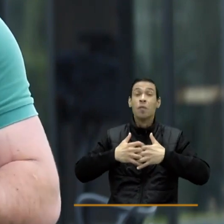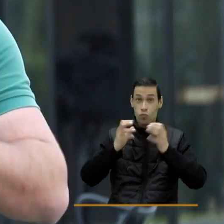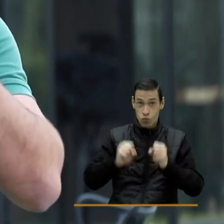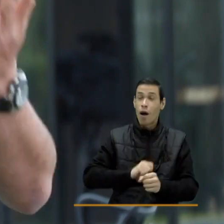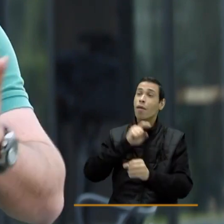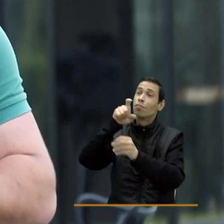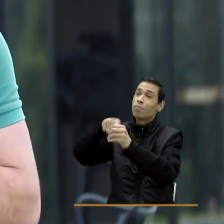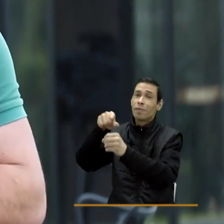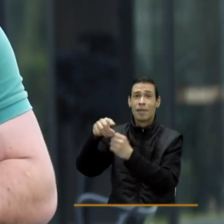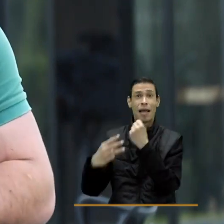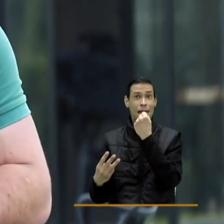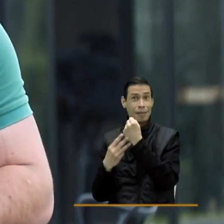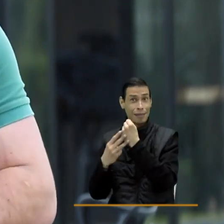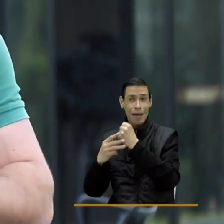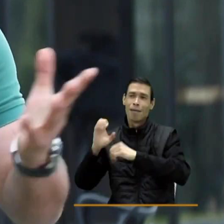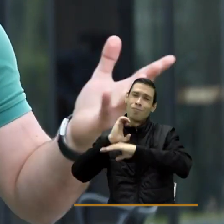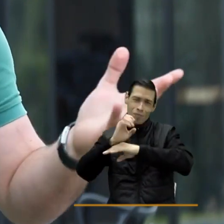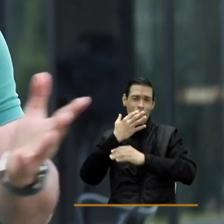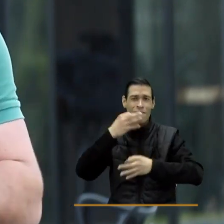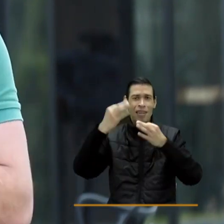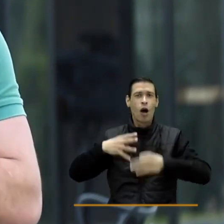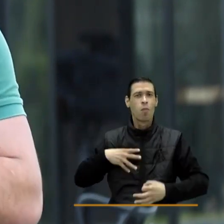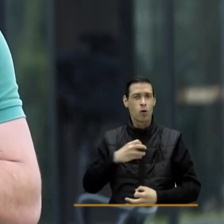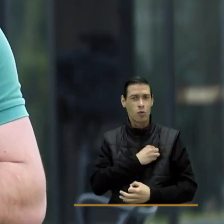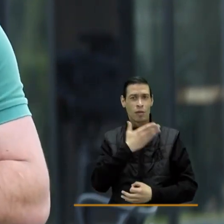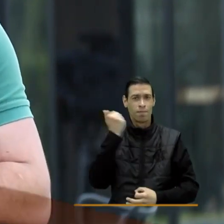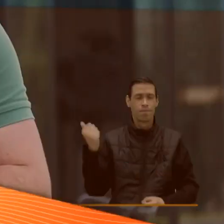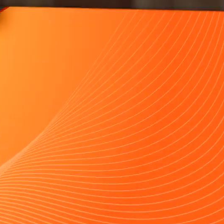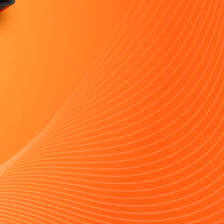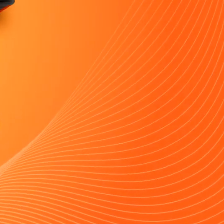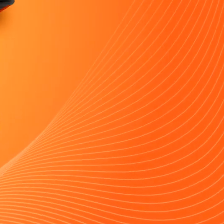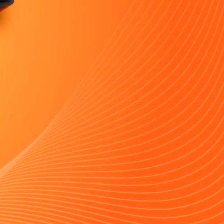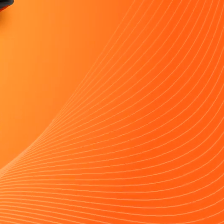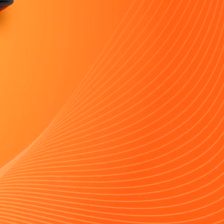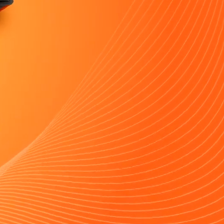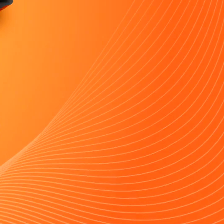en el SENA, crean en SENA Fondo Emprender, que es la mejor oportunidad para apalancarse.